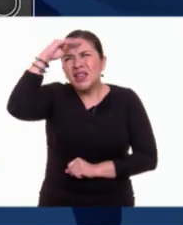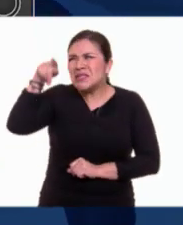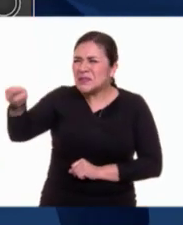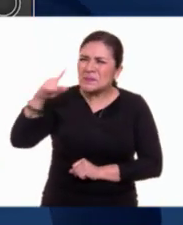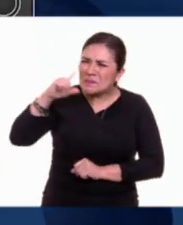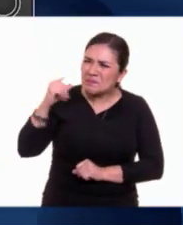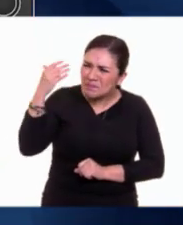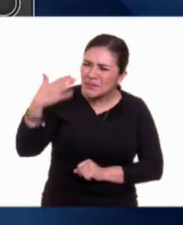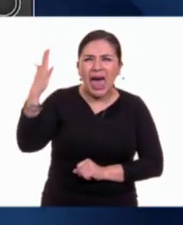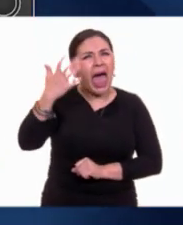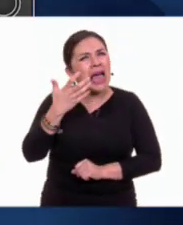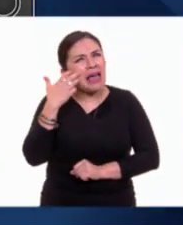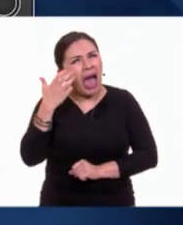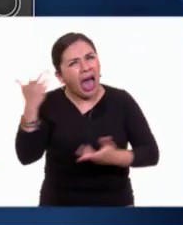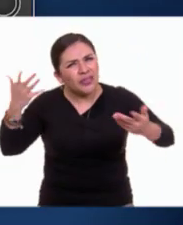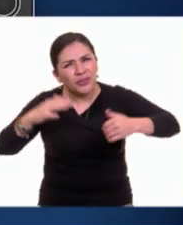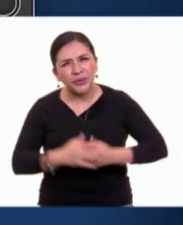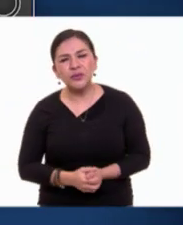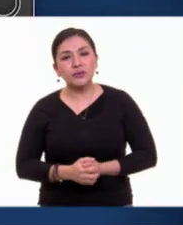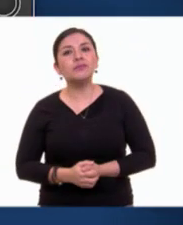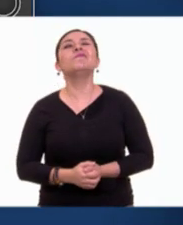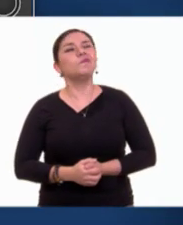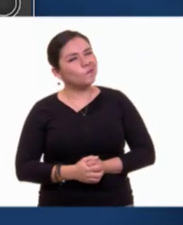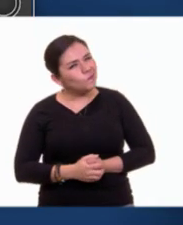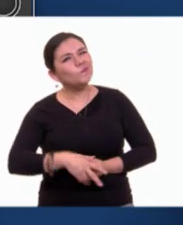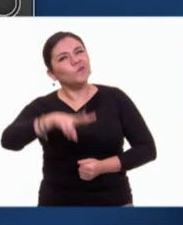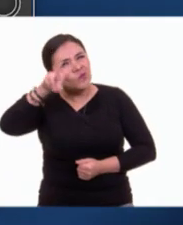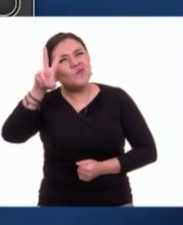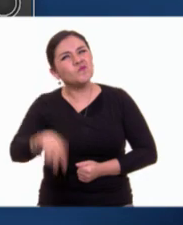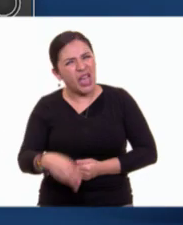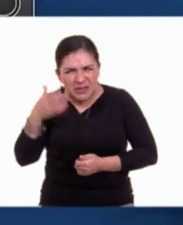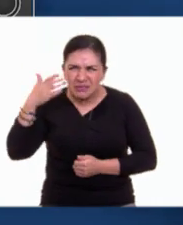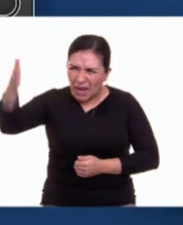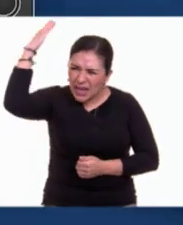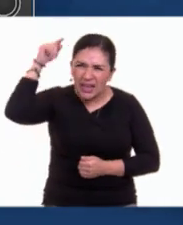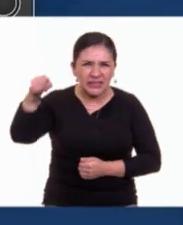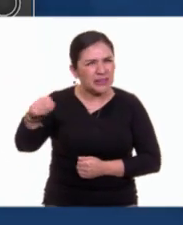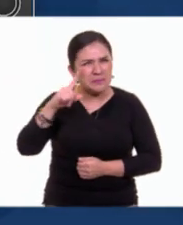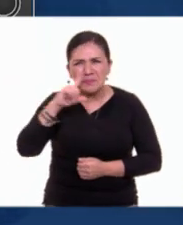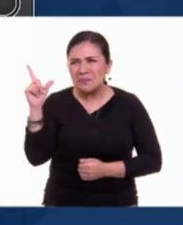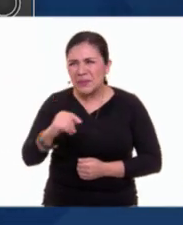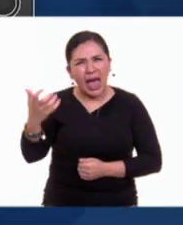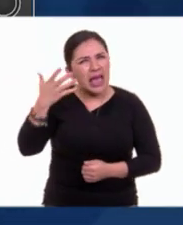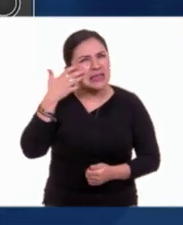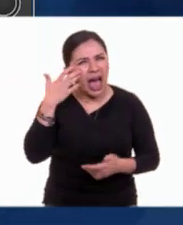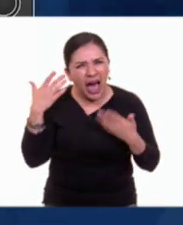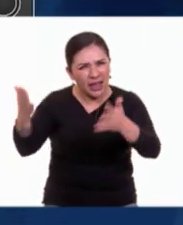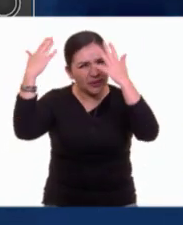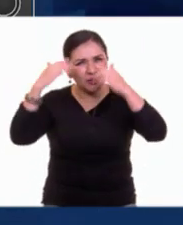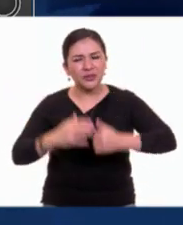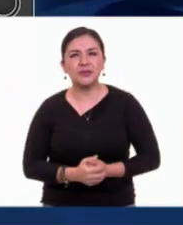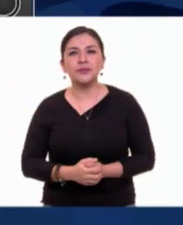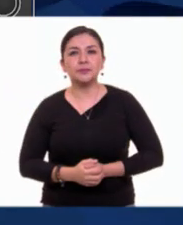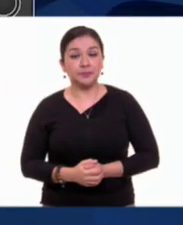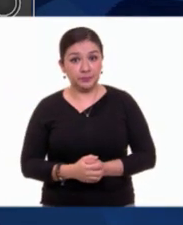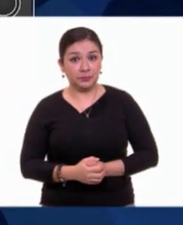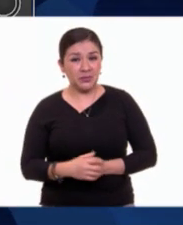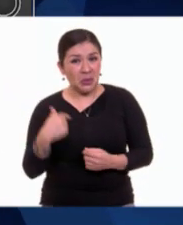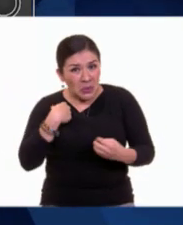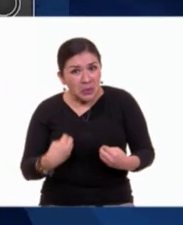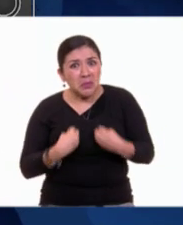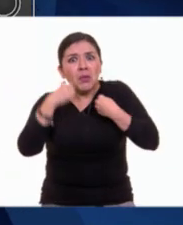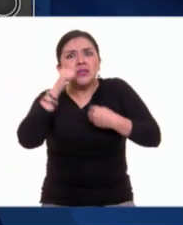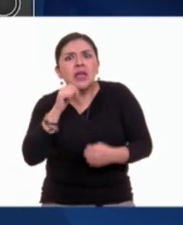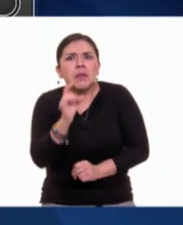gato, dijo uno. ¡Eh, maldito gato! Dijo otro. Vivimos